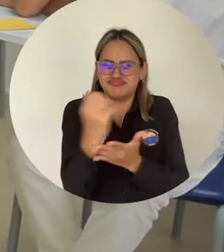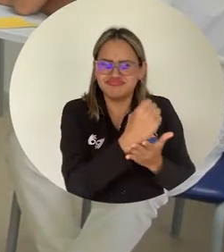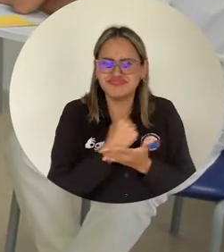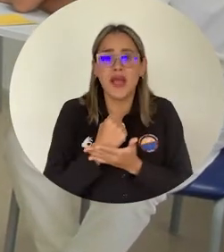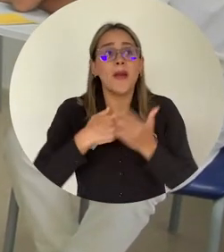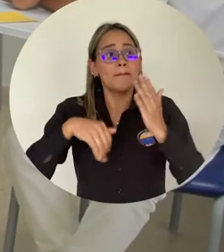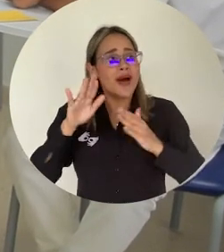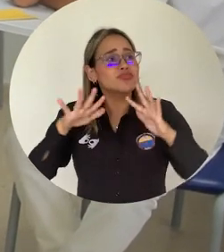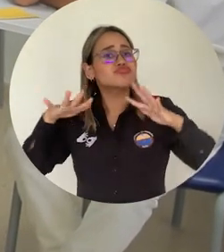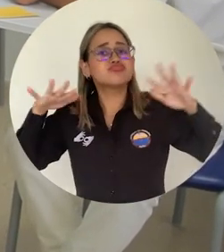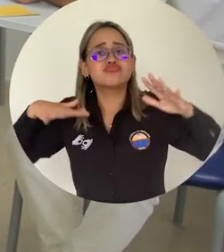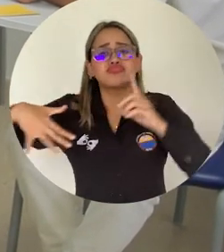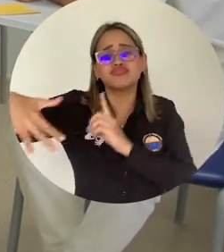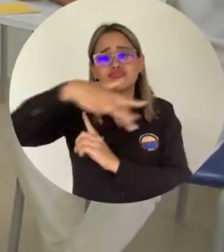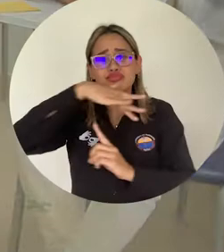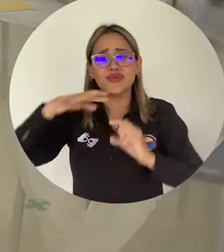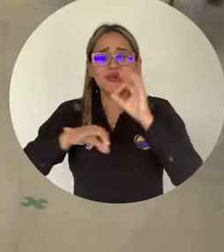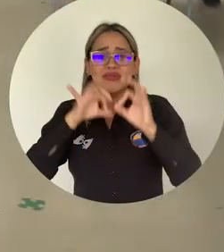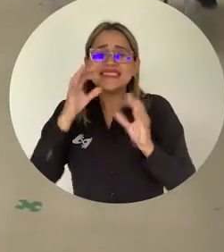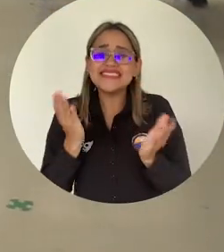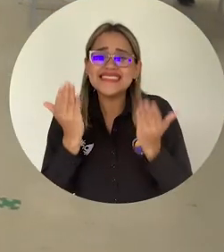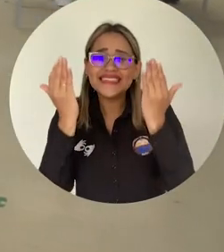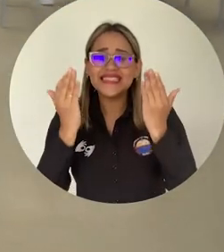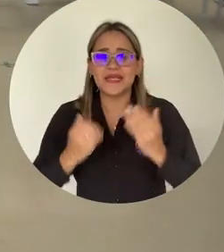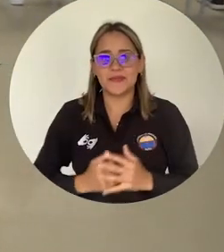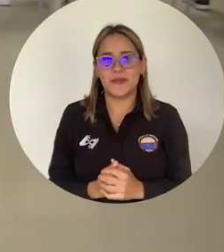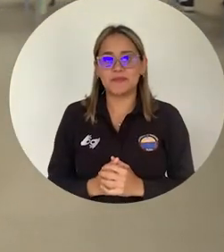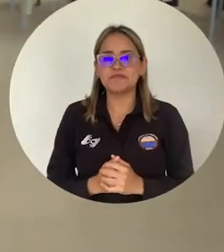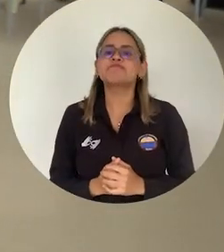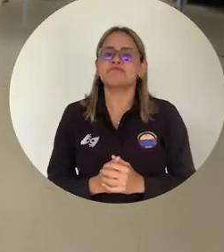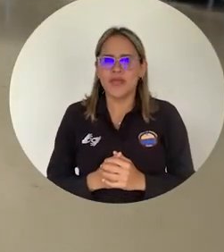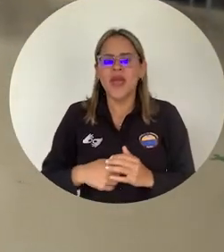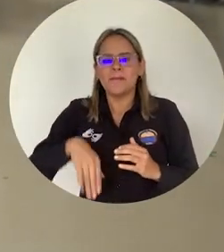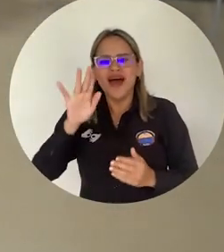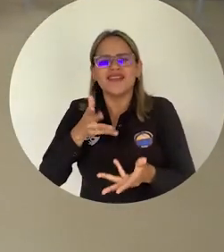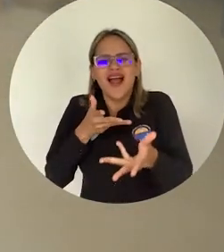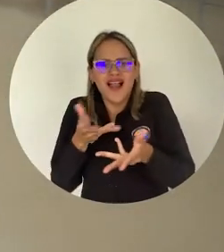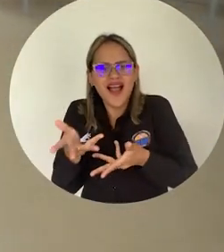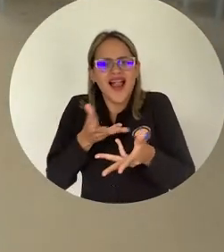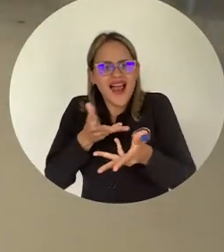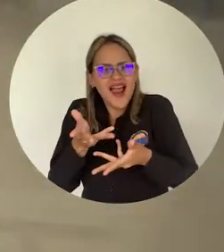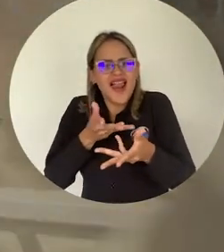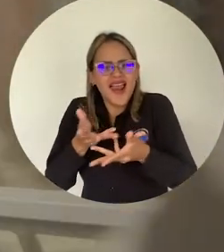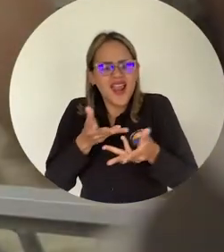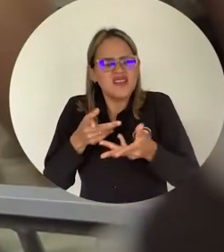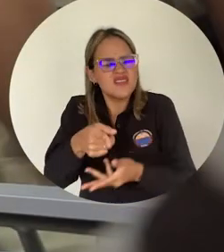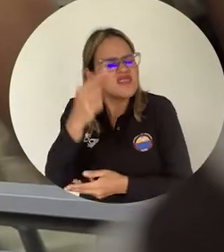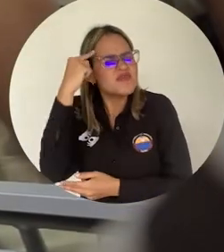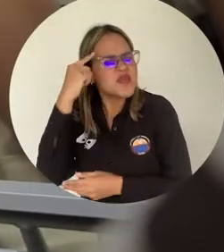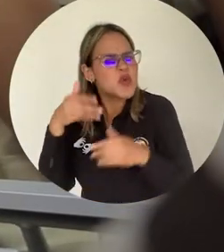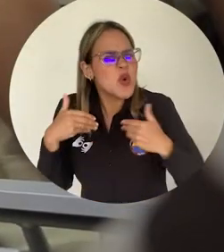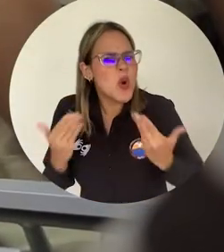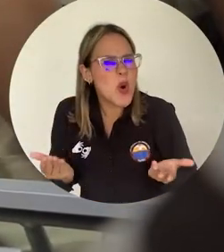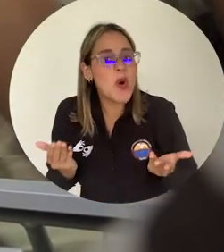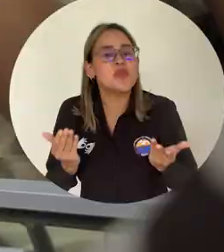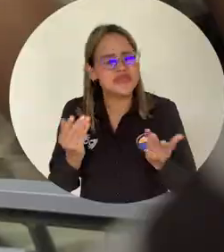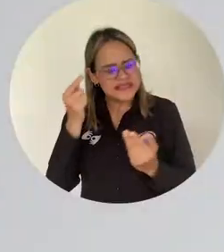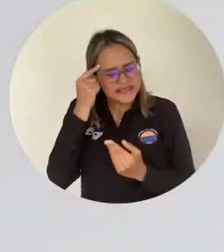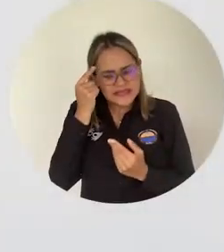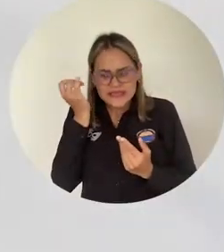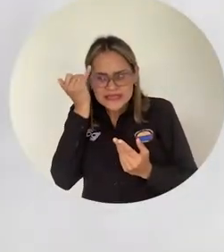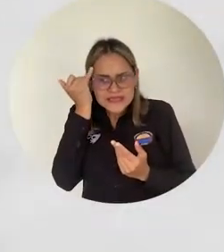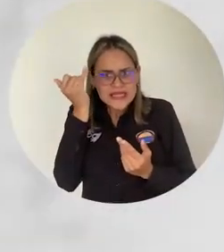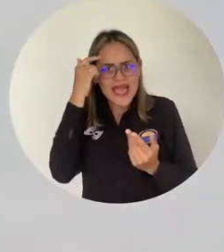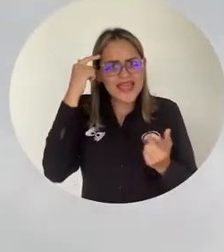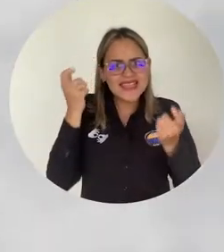es necesaria para sus ambientes. En el taller se realizó un diálogo de saberes científicos y ancestrales alrededor de las visiones y acciones que se